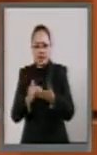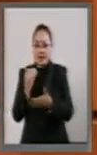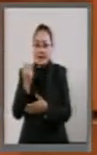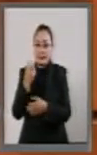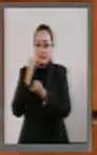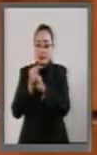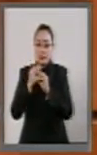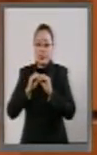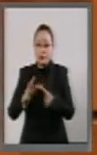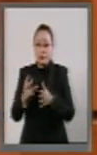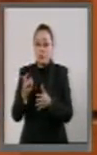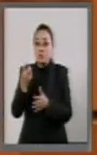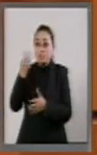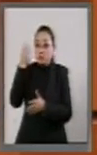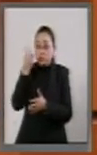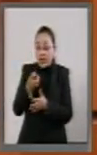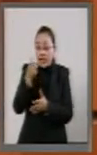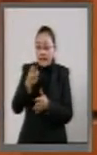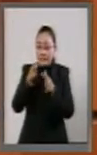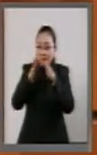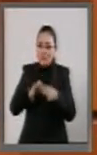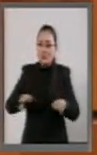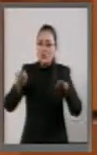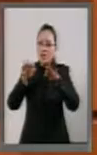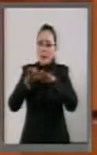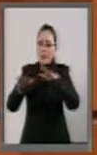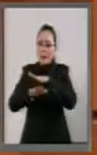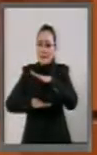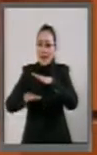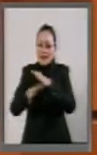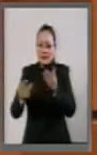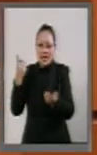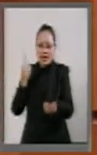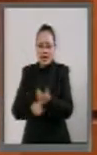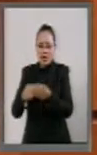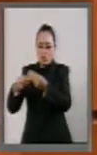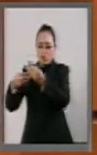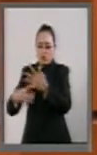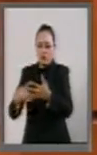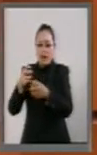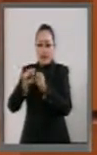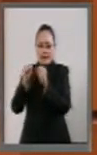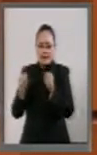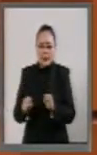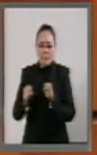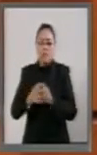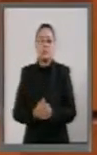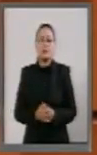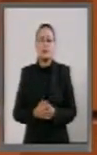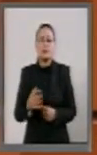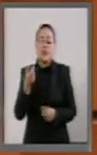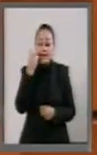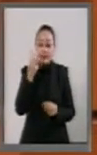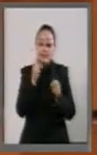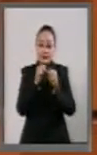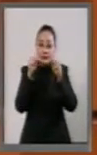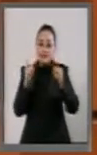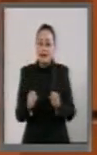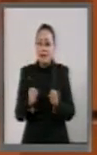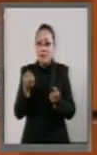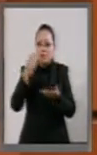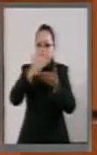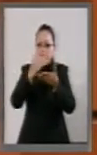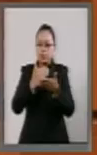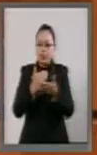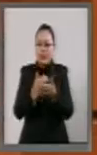información son pilares dentro de este sistema. Un sistema que estará integrado por